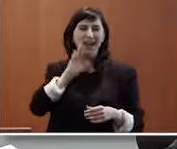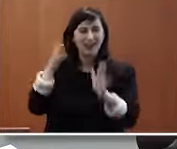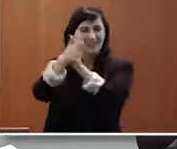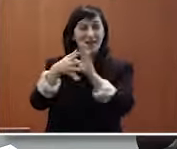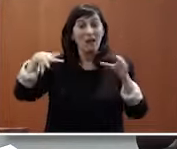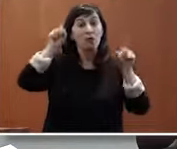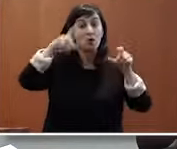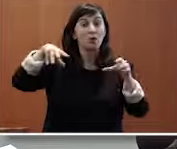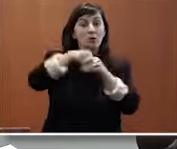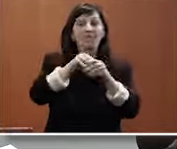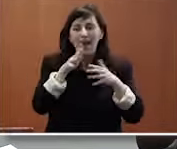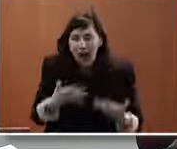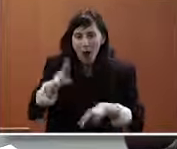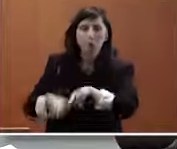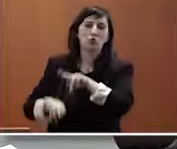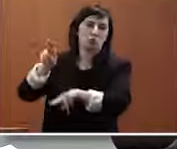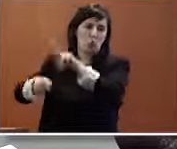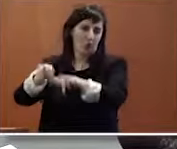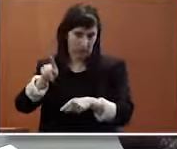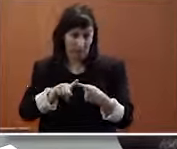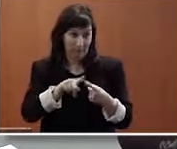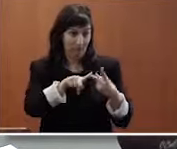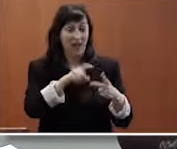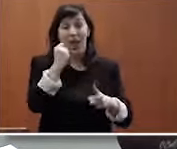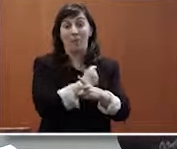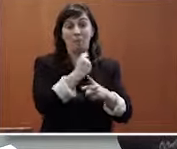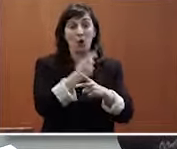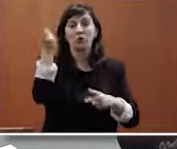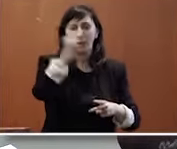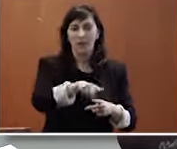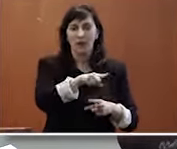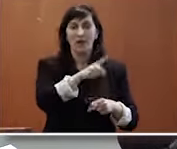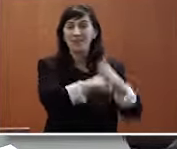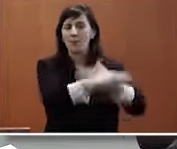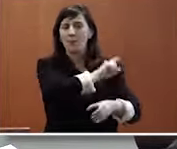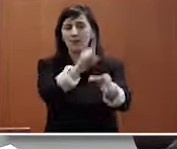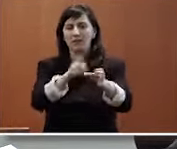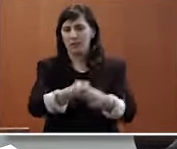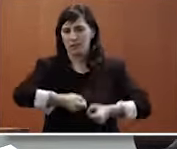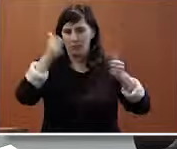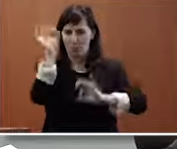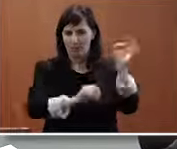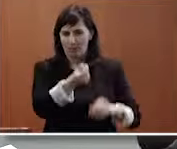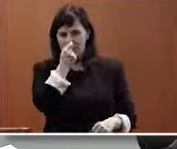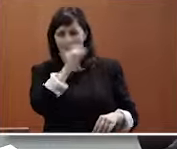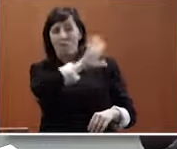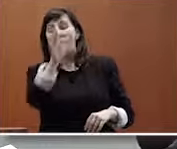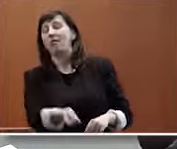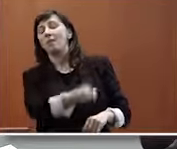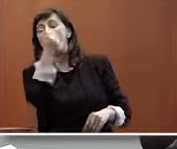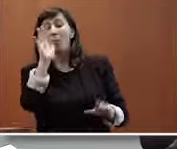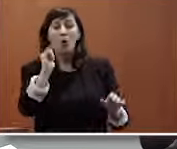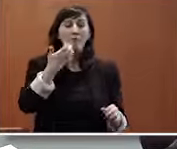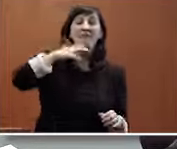construcción y por lo tanto y también el empleo hay una infraparticipación de las personas con discapacidad pero el fenómeno